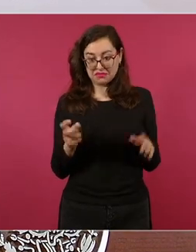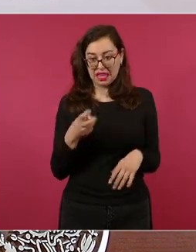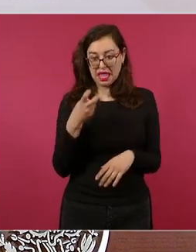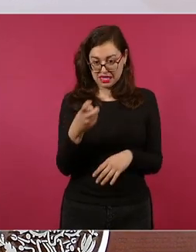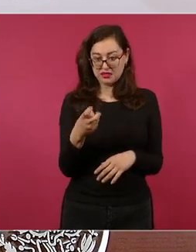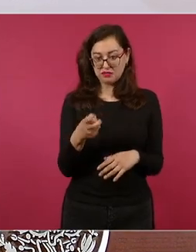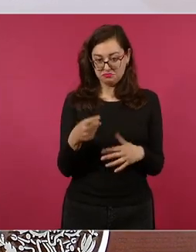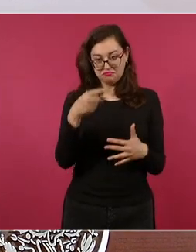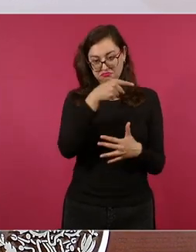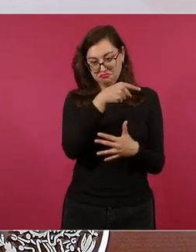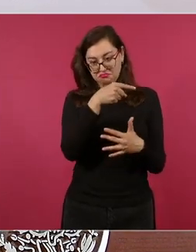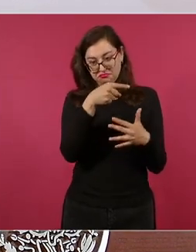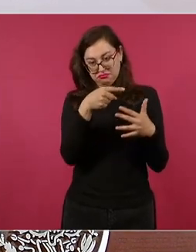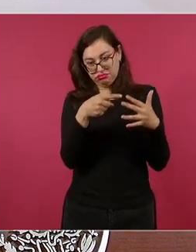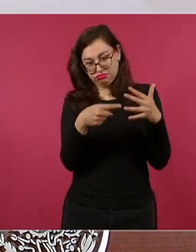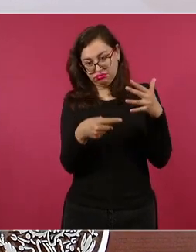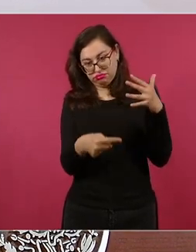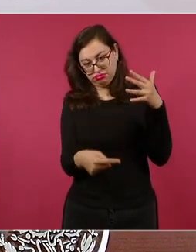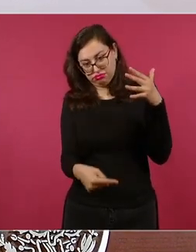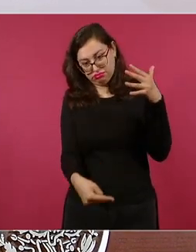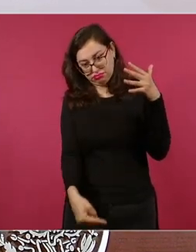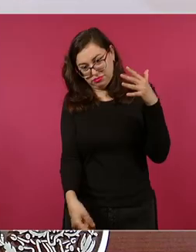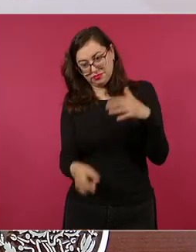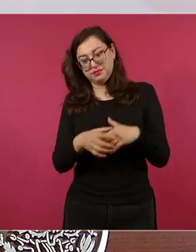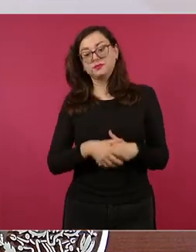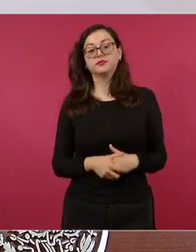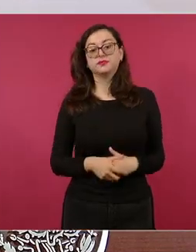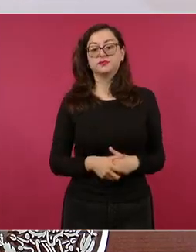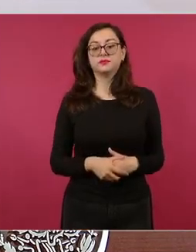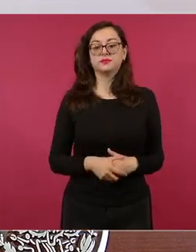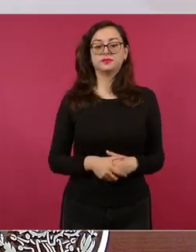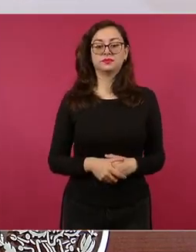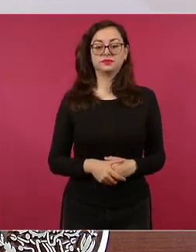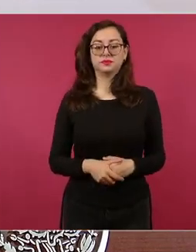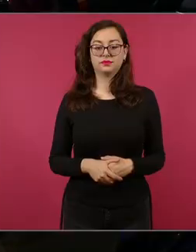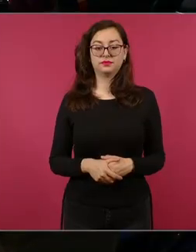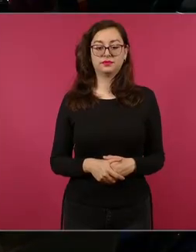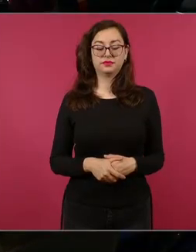en todo en